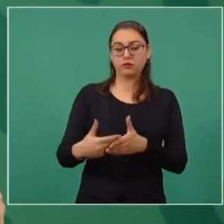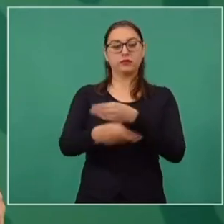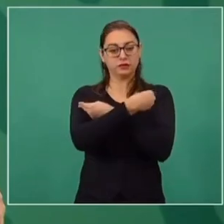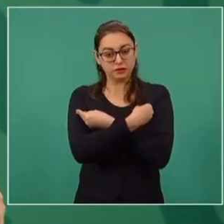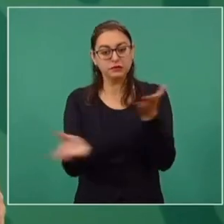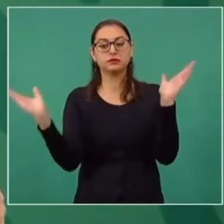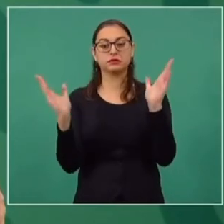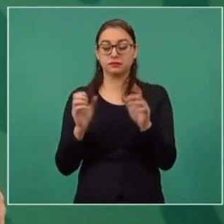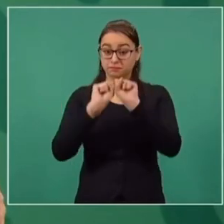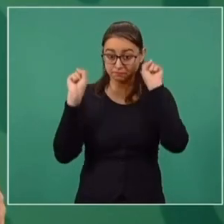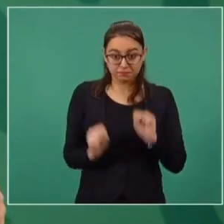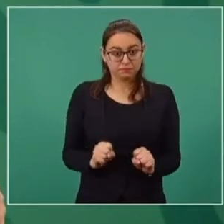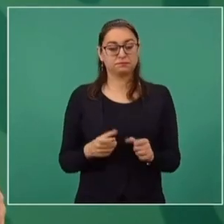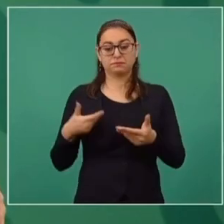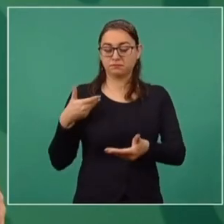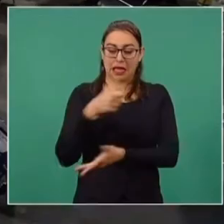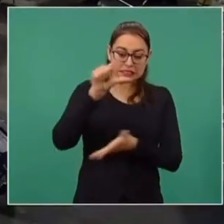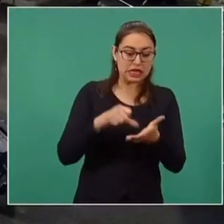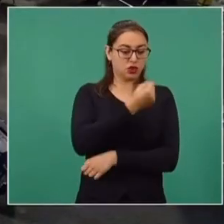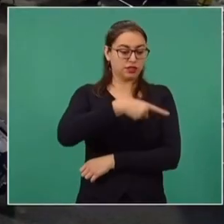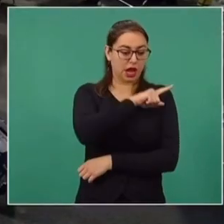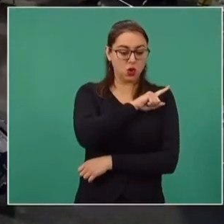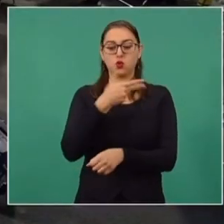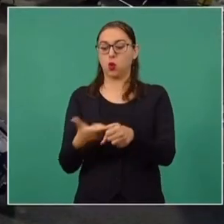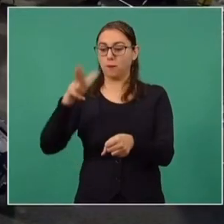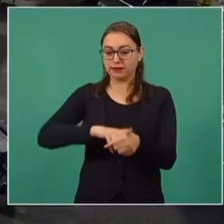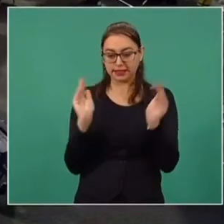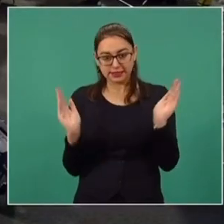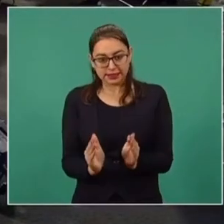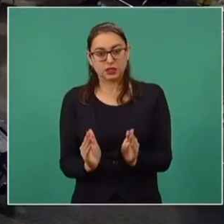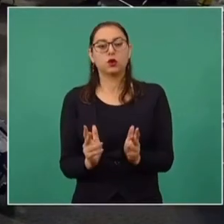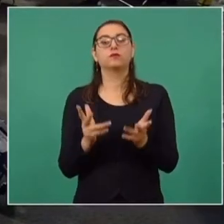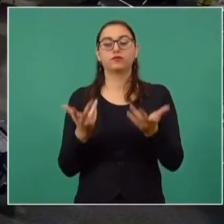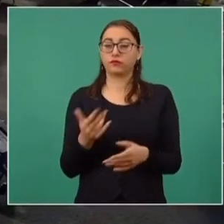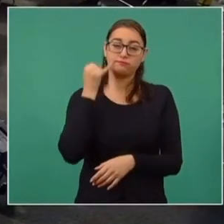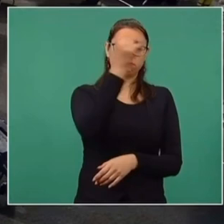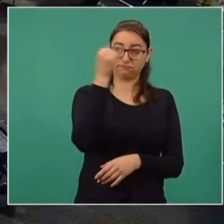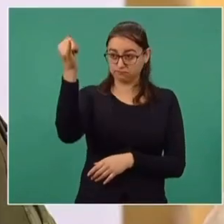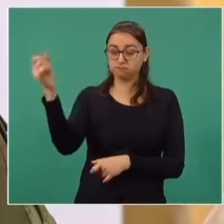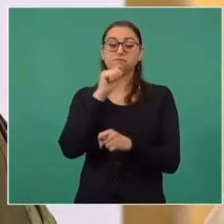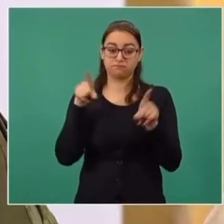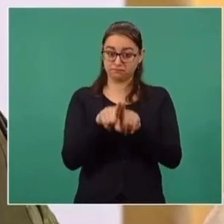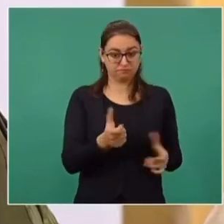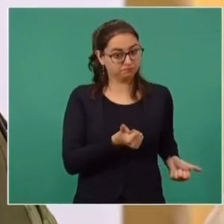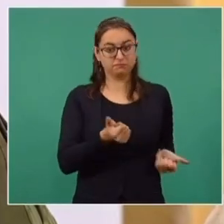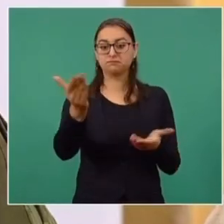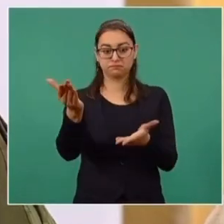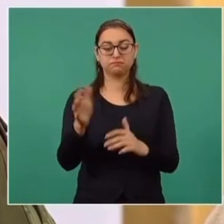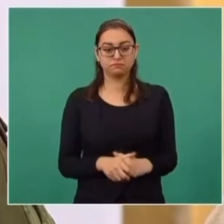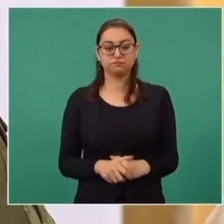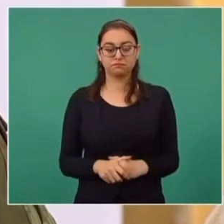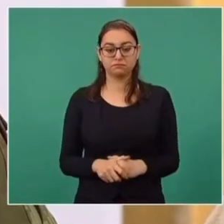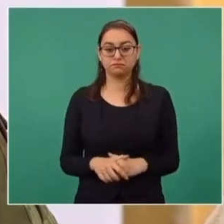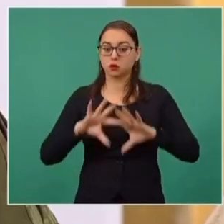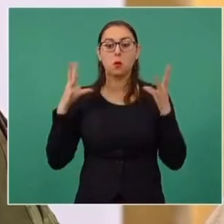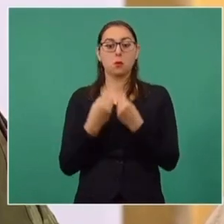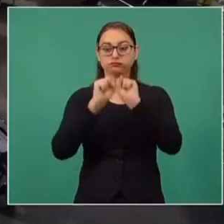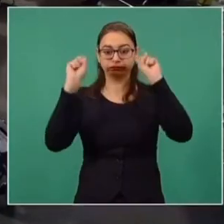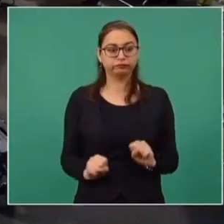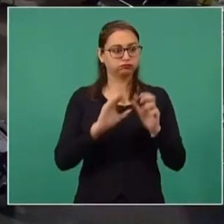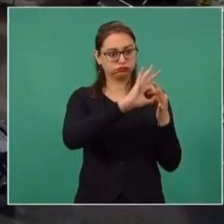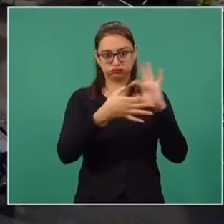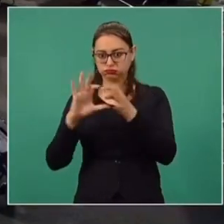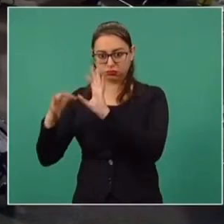distribución para que no falten los medicamentos en centros de salud, en unidades médicas de las comunidades más apartadas del país. Un sistema